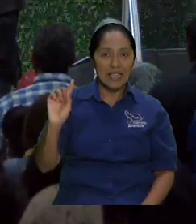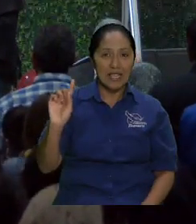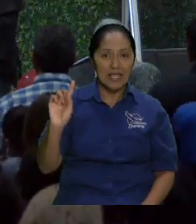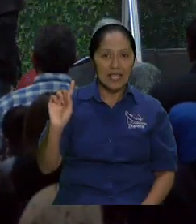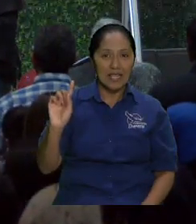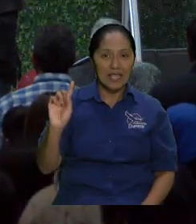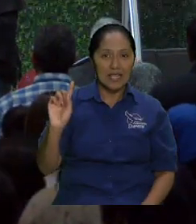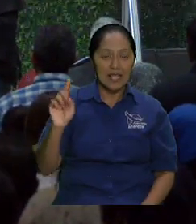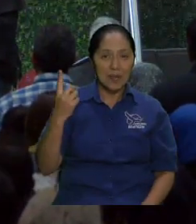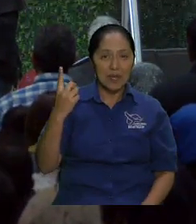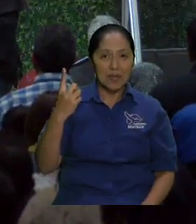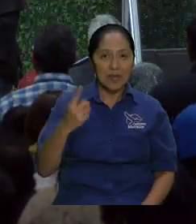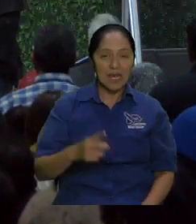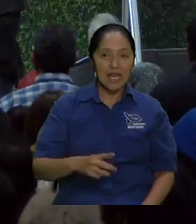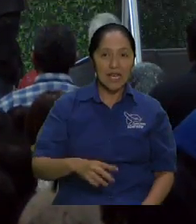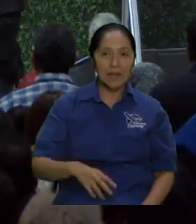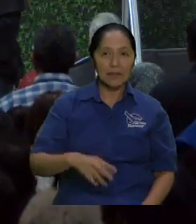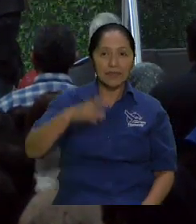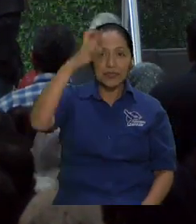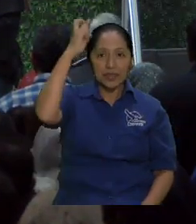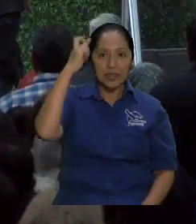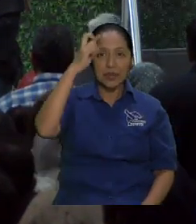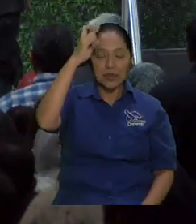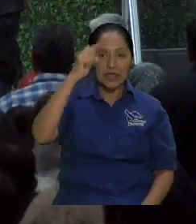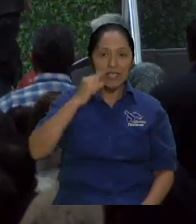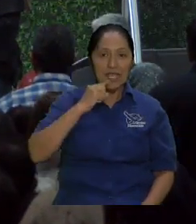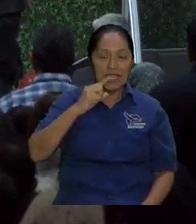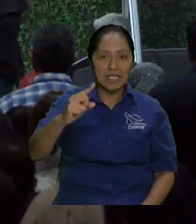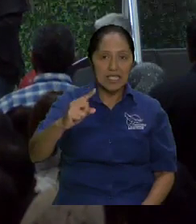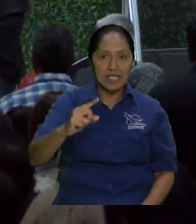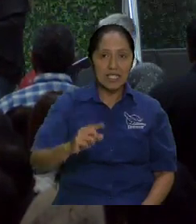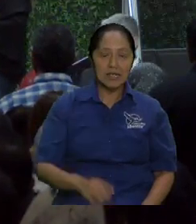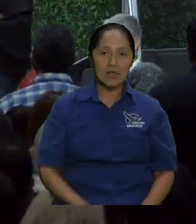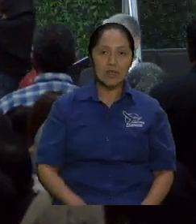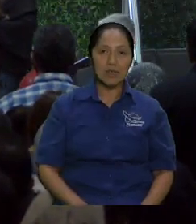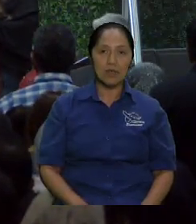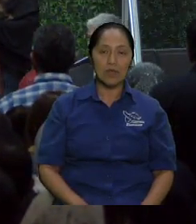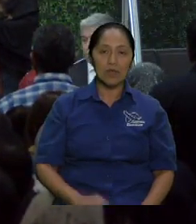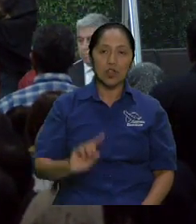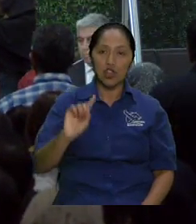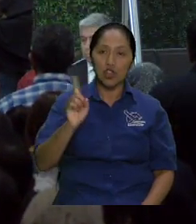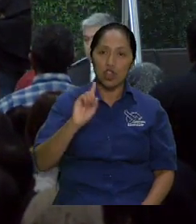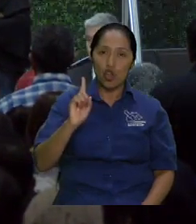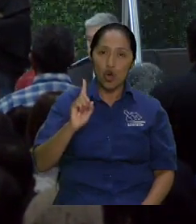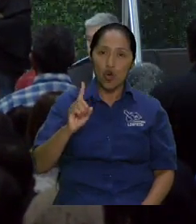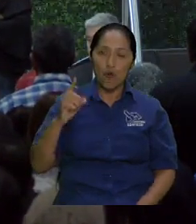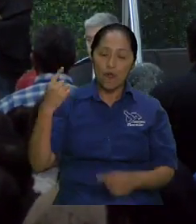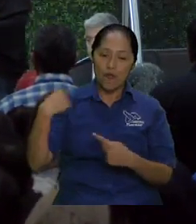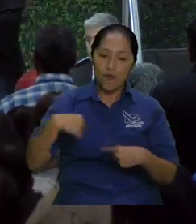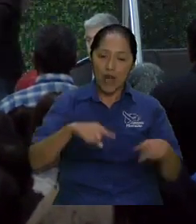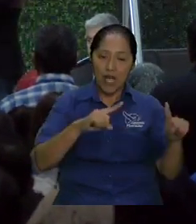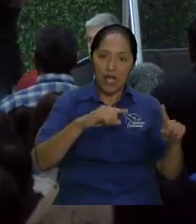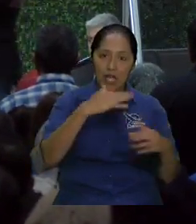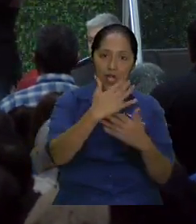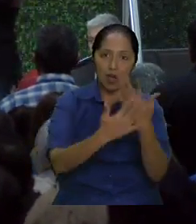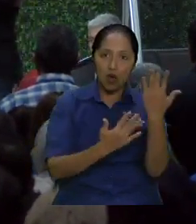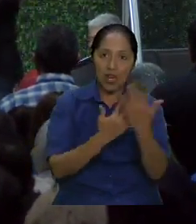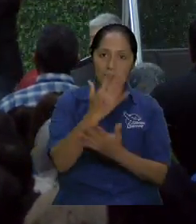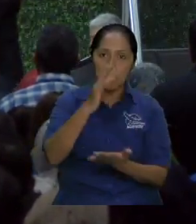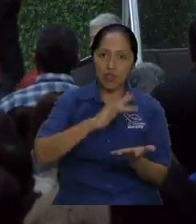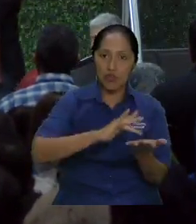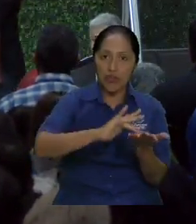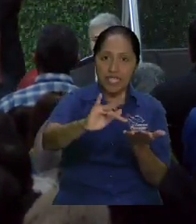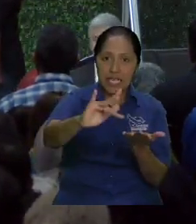no los enviemos con las manos vacías entonces lo que lo que deseo